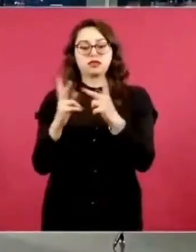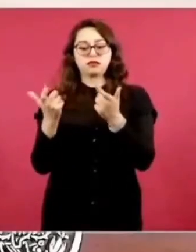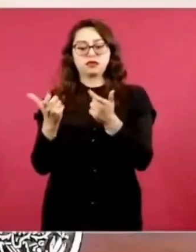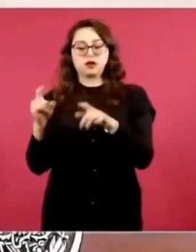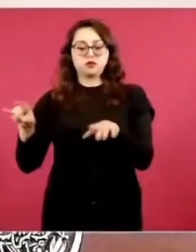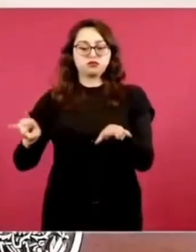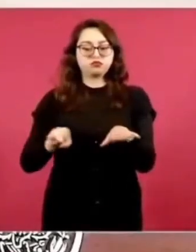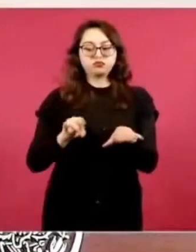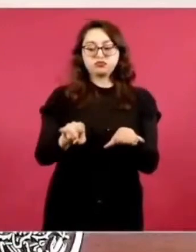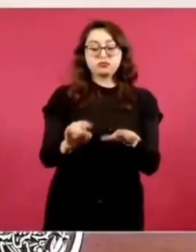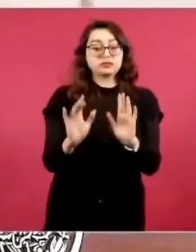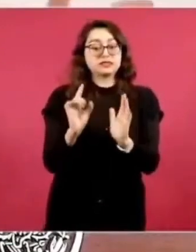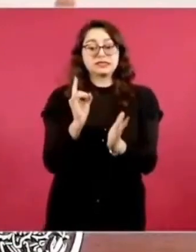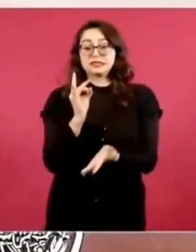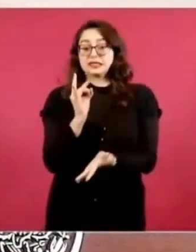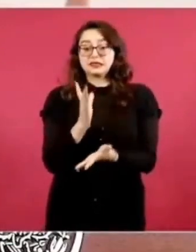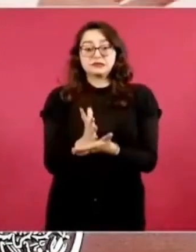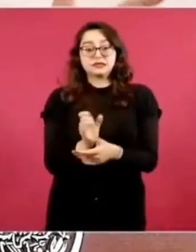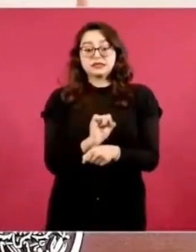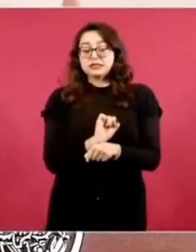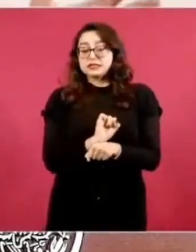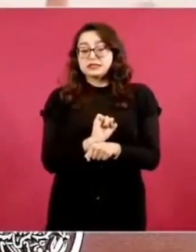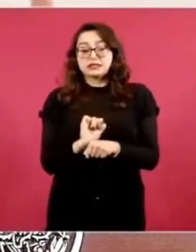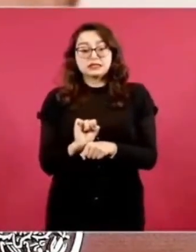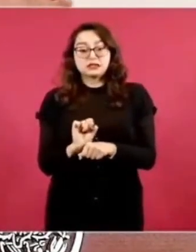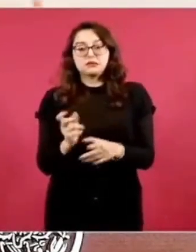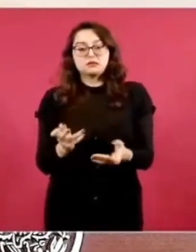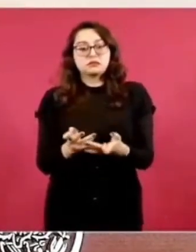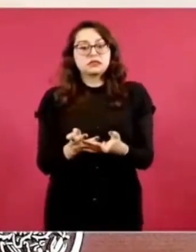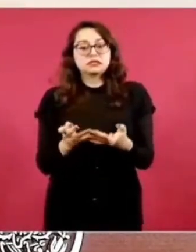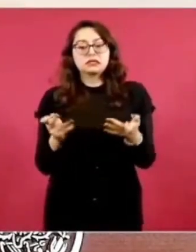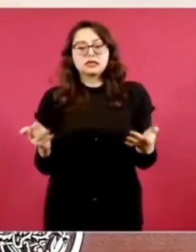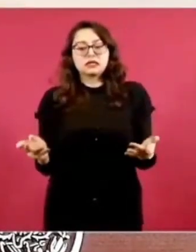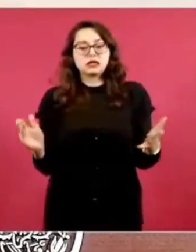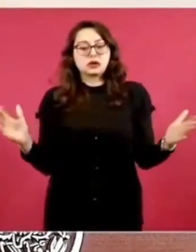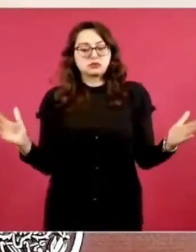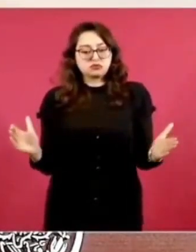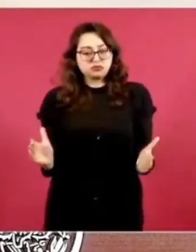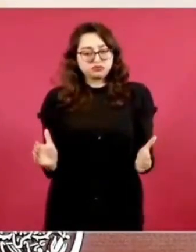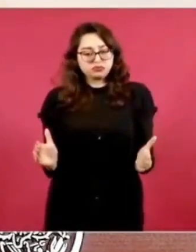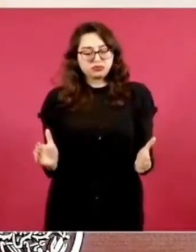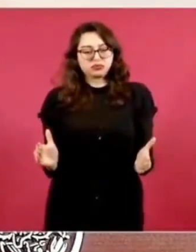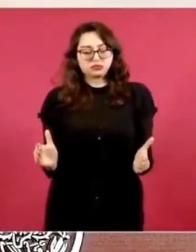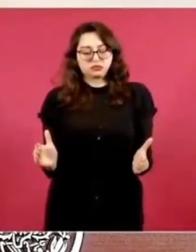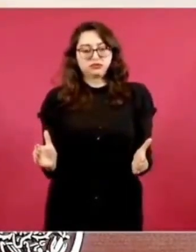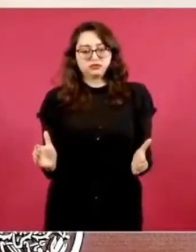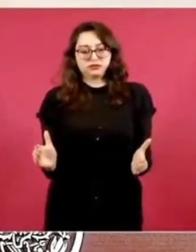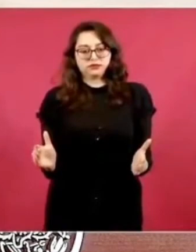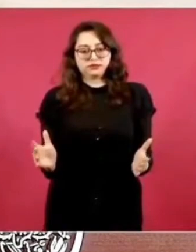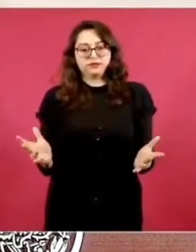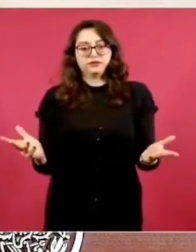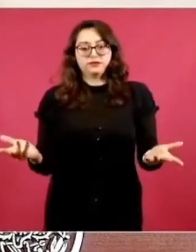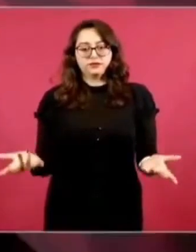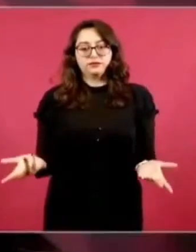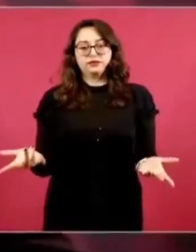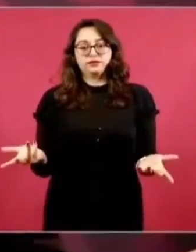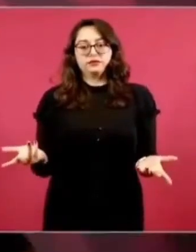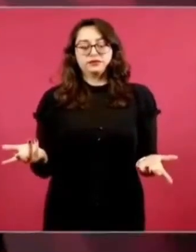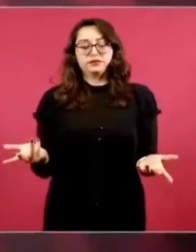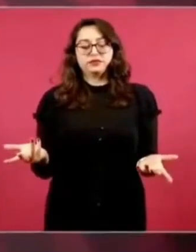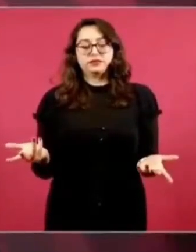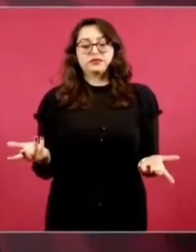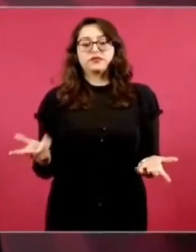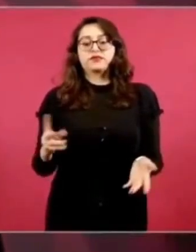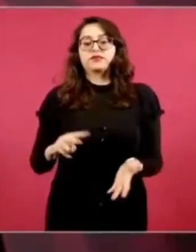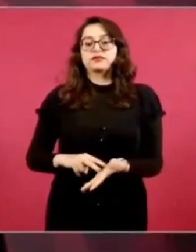Y se consiguieron los terrenos, llevó tiempo, los